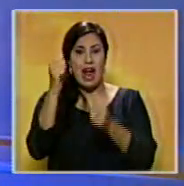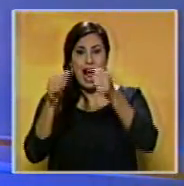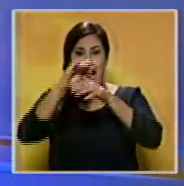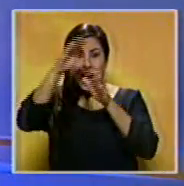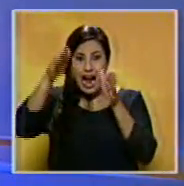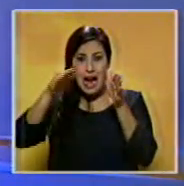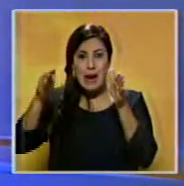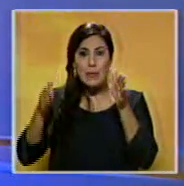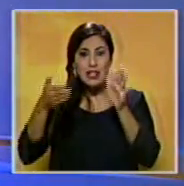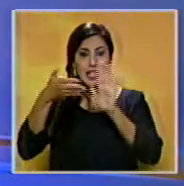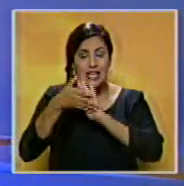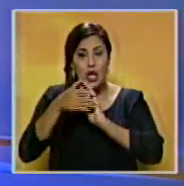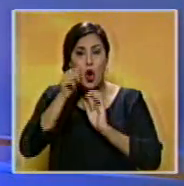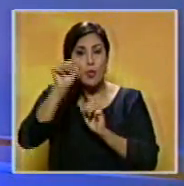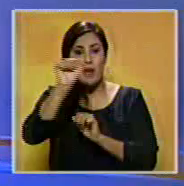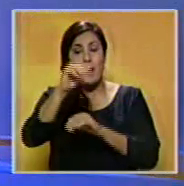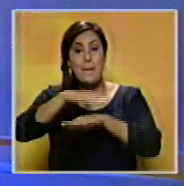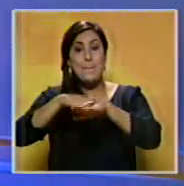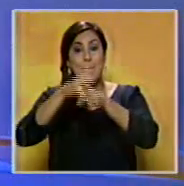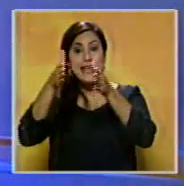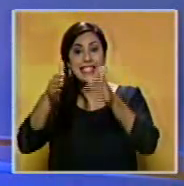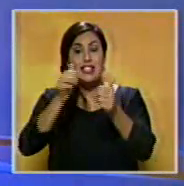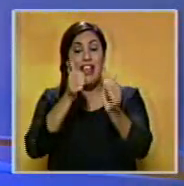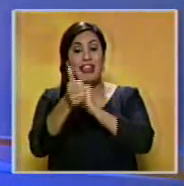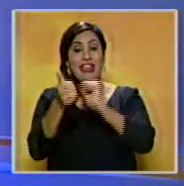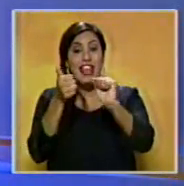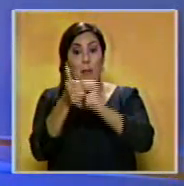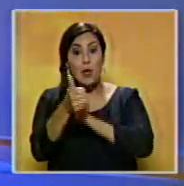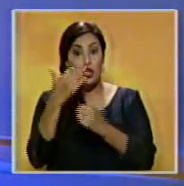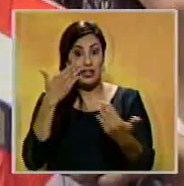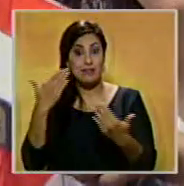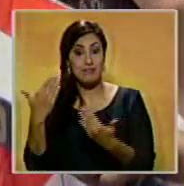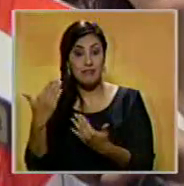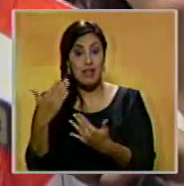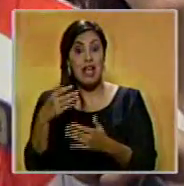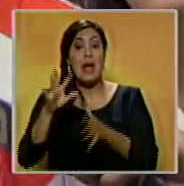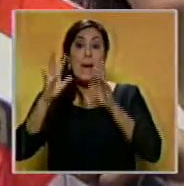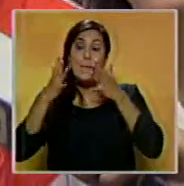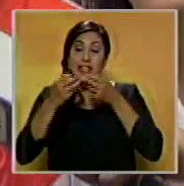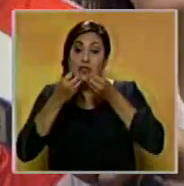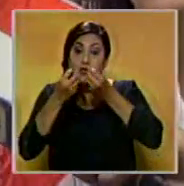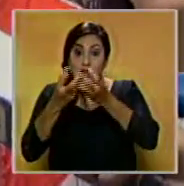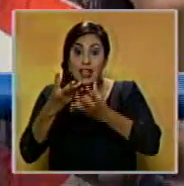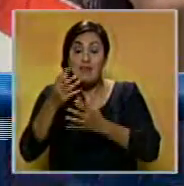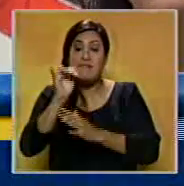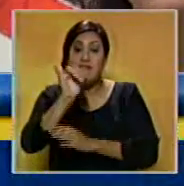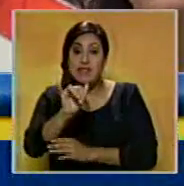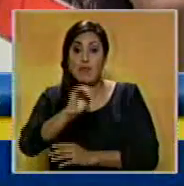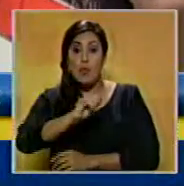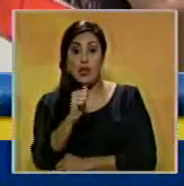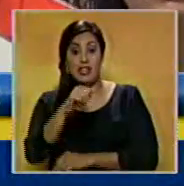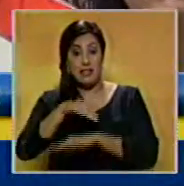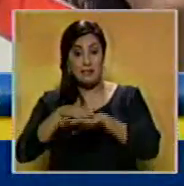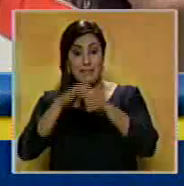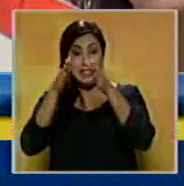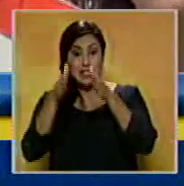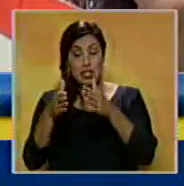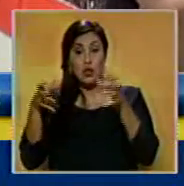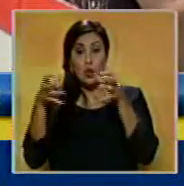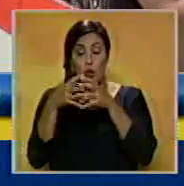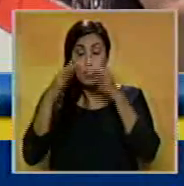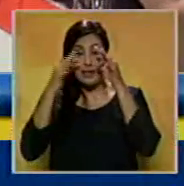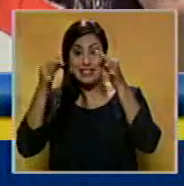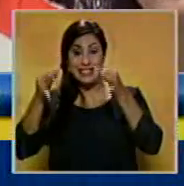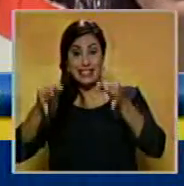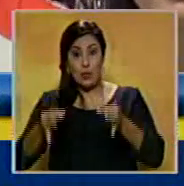la camioneta donde se desplazaba el ministro para el deporte Pedro Infante. Según una fuente policial, luego del hecho, el ministro ordenó a su equipo de